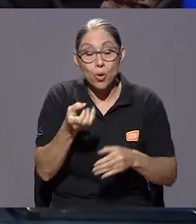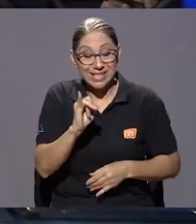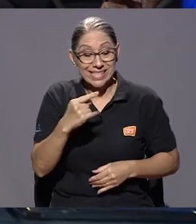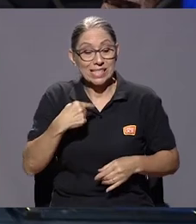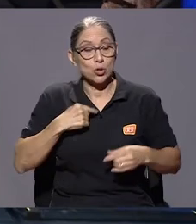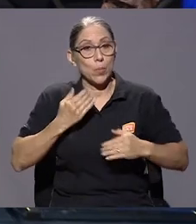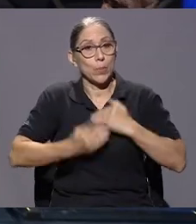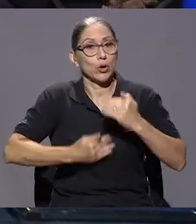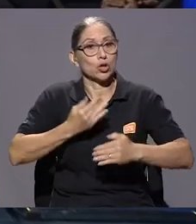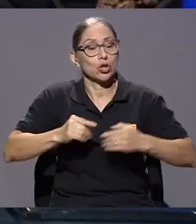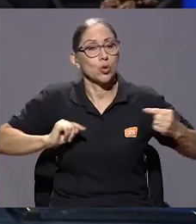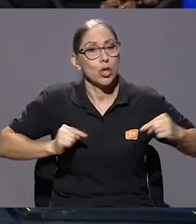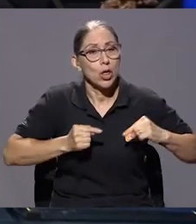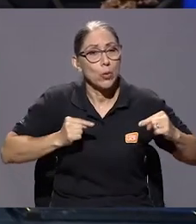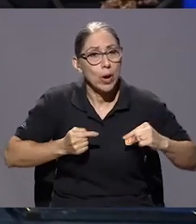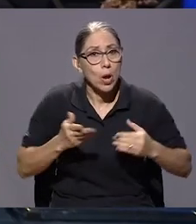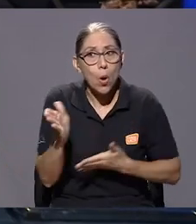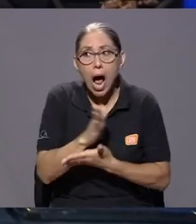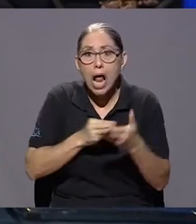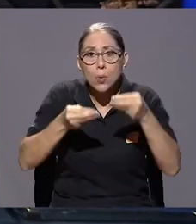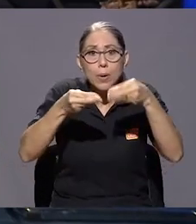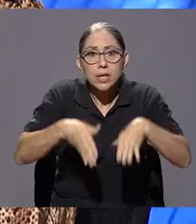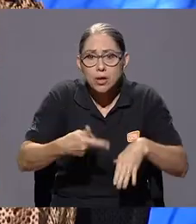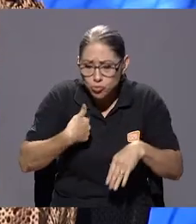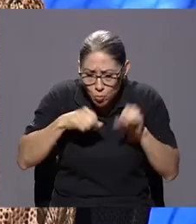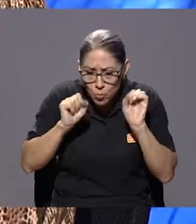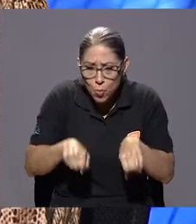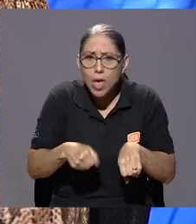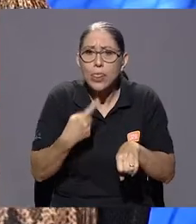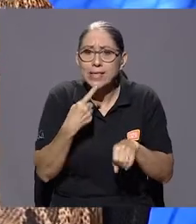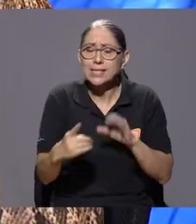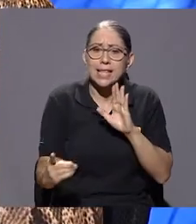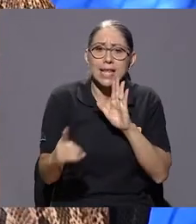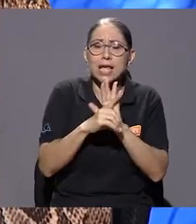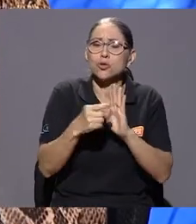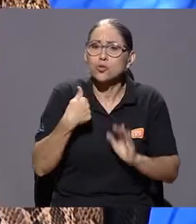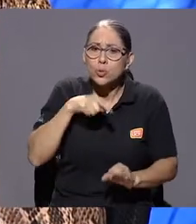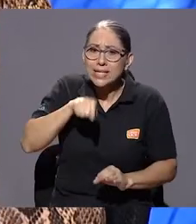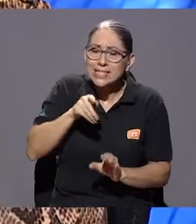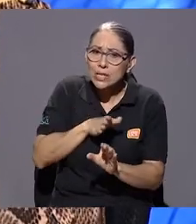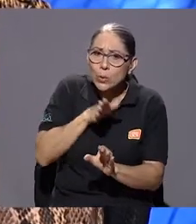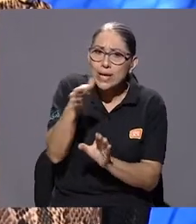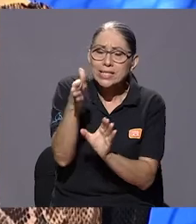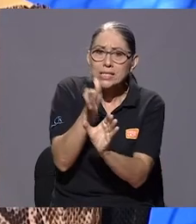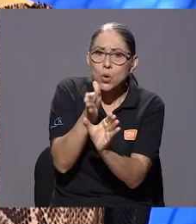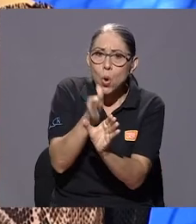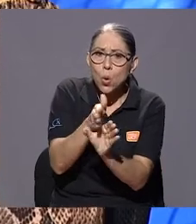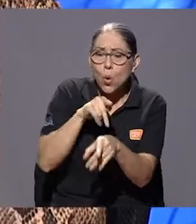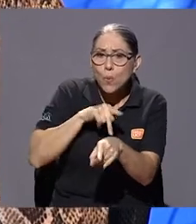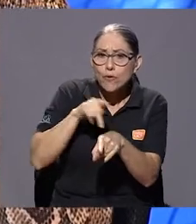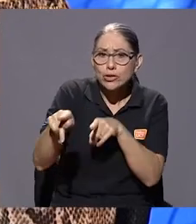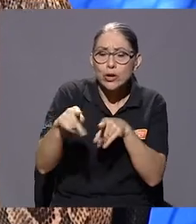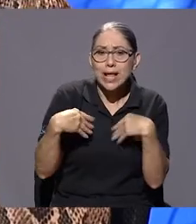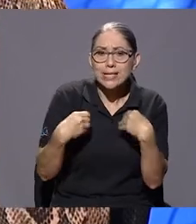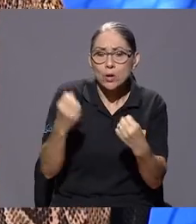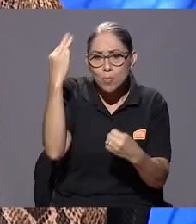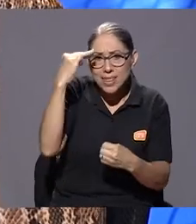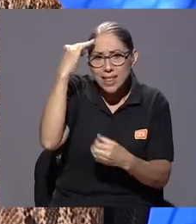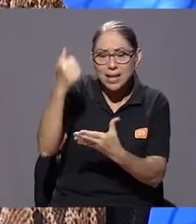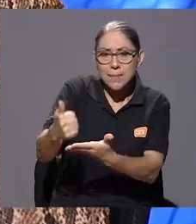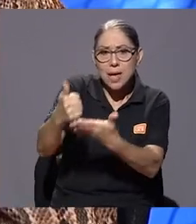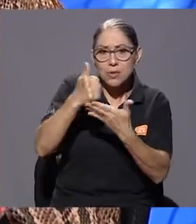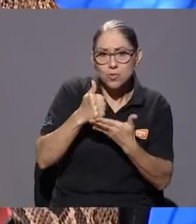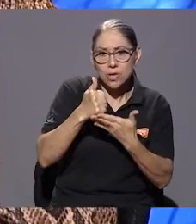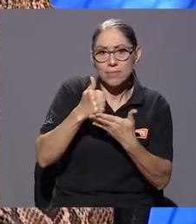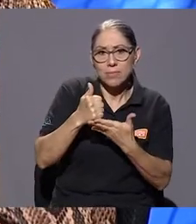yo tengo todo el derecho de poder decir, necesito ir de un psicólogo. O sea, necesito ir de un profesional en salud mental que a me ayude. Porque pueden haber duelos que